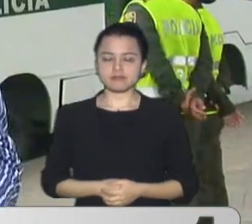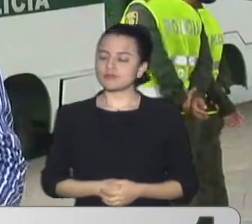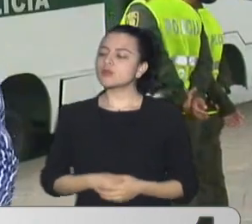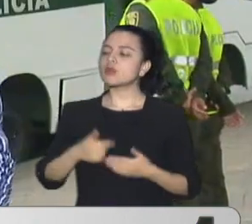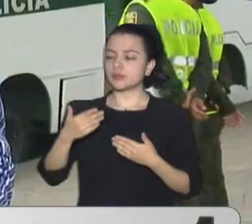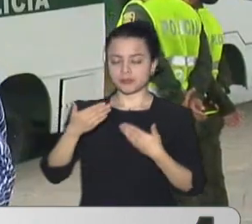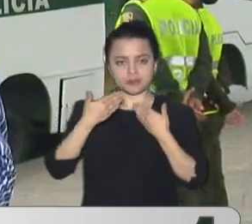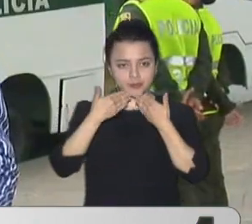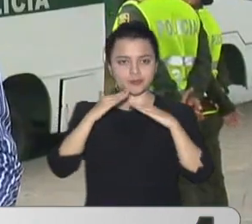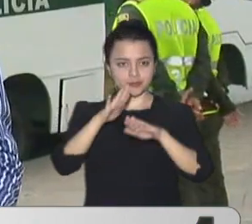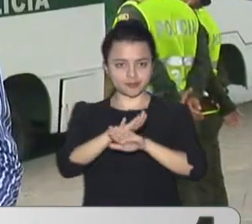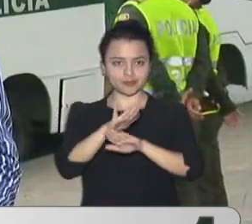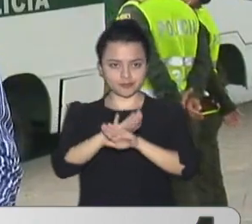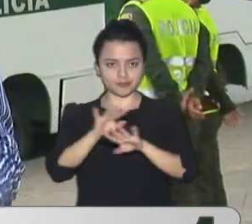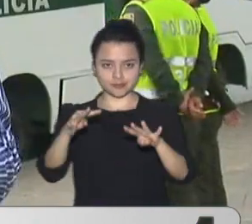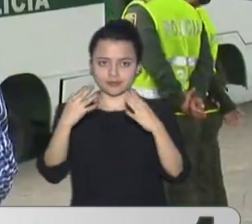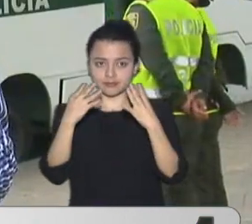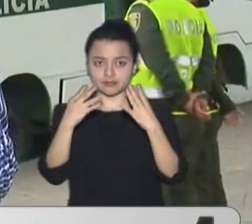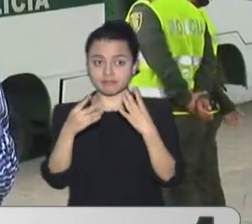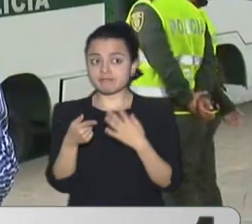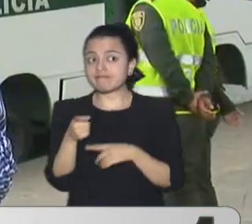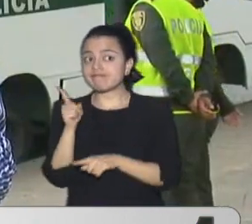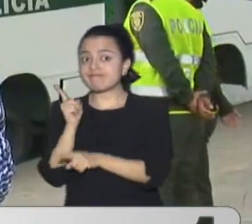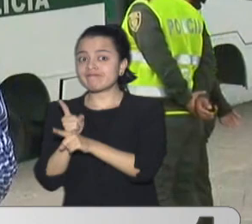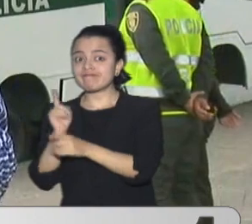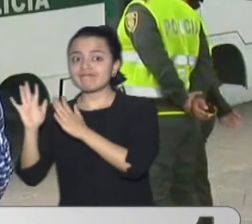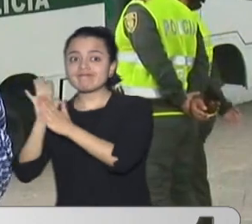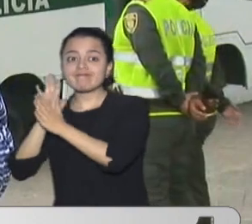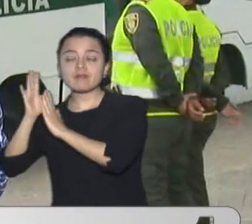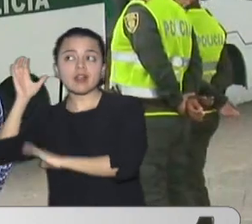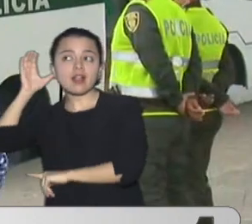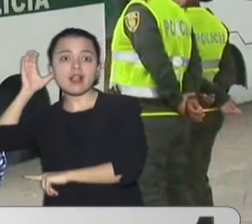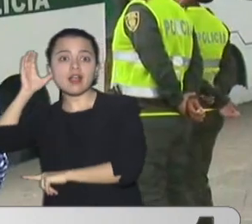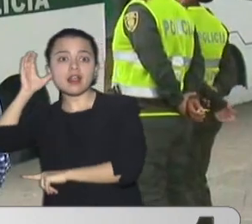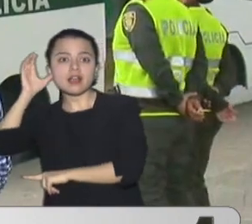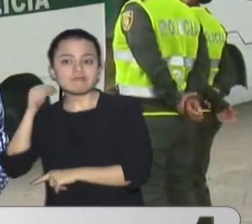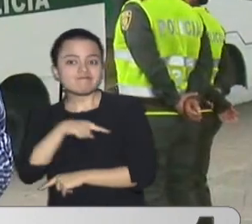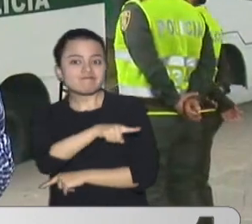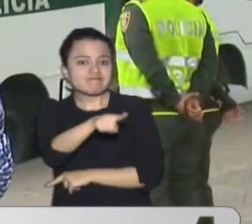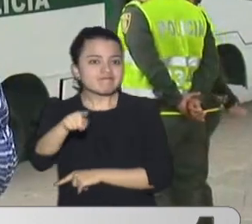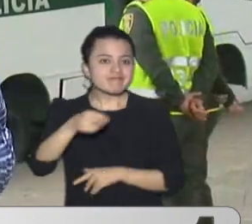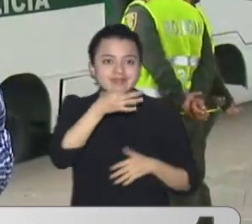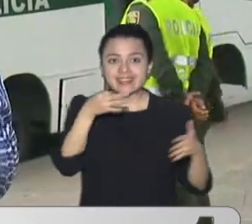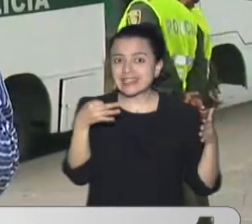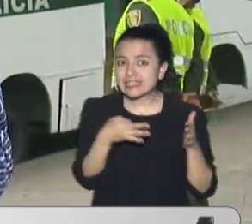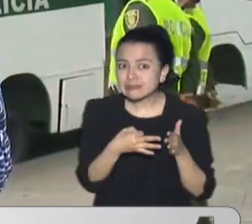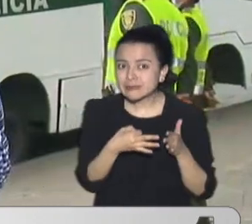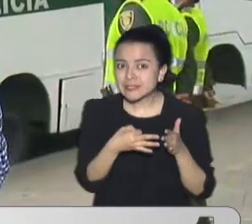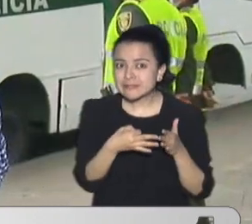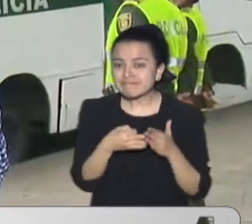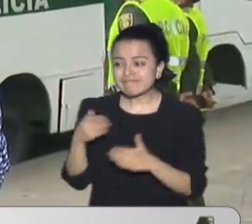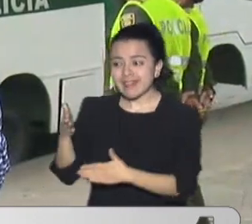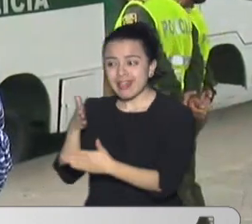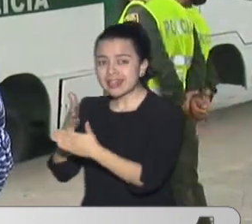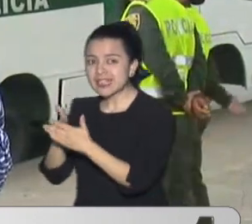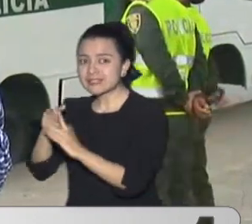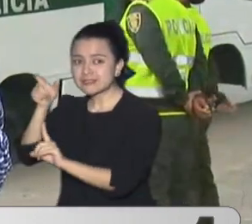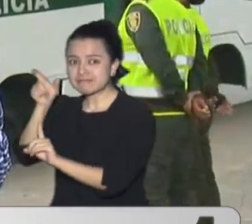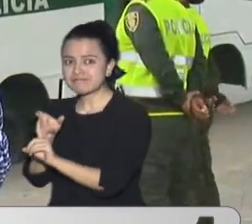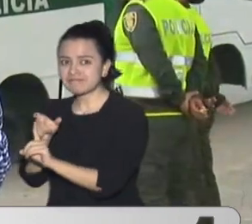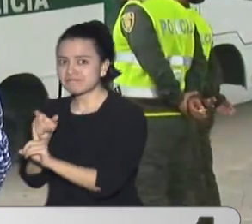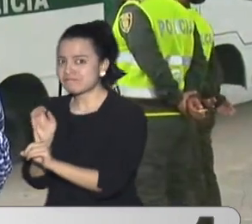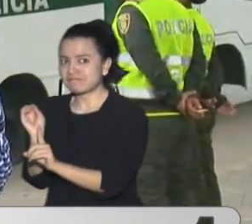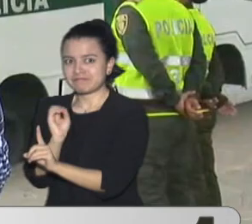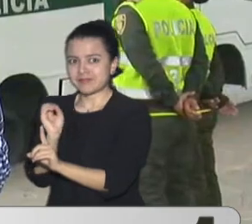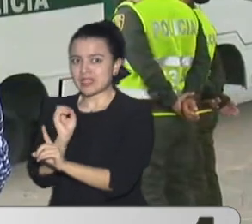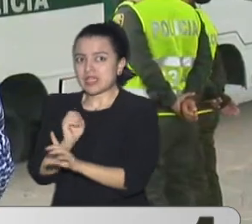Luisa Televidentes Muy buenas tardes Según las autoridades No hay ninguna denuncia En contra de este sujeto Pese a quedar grabado En